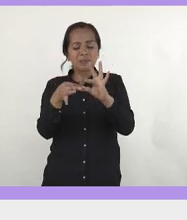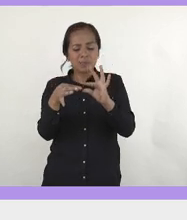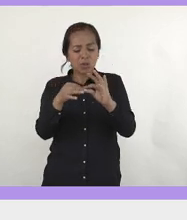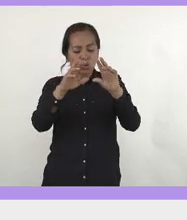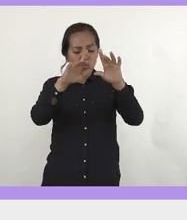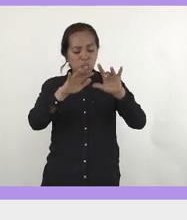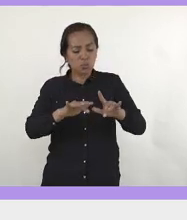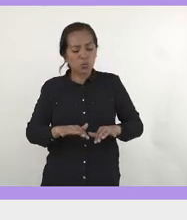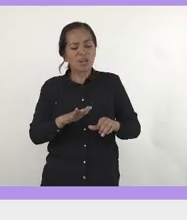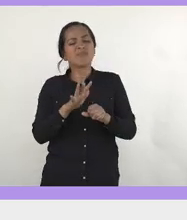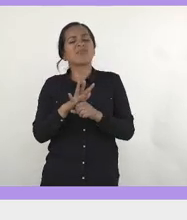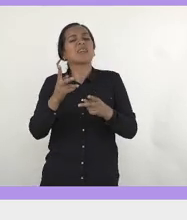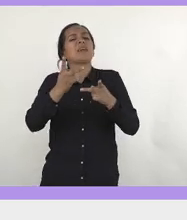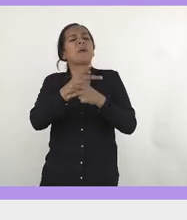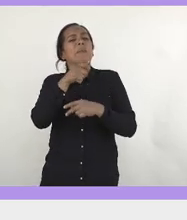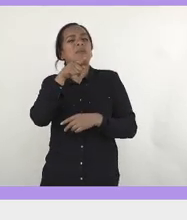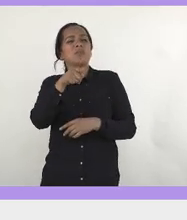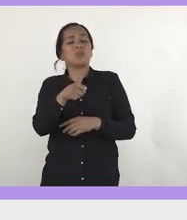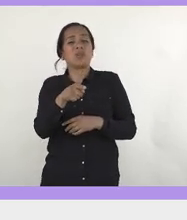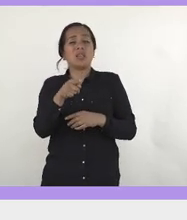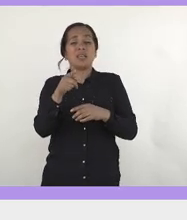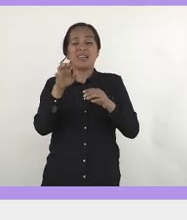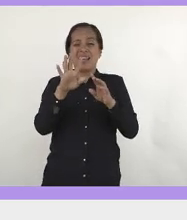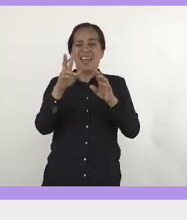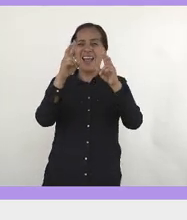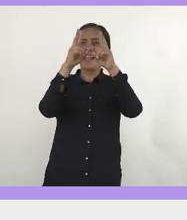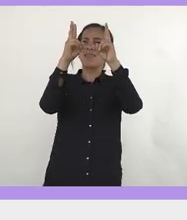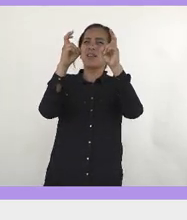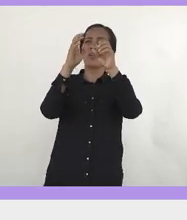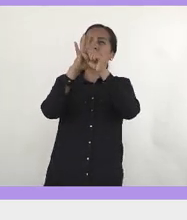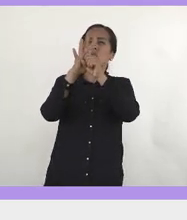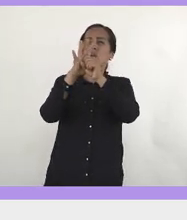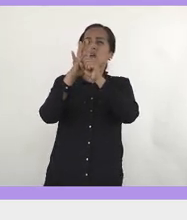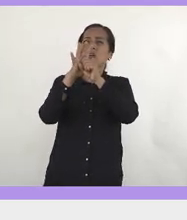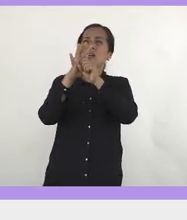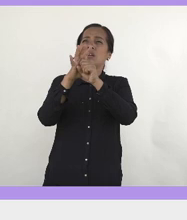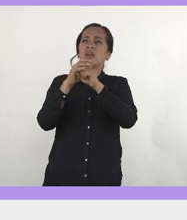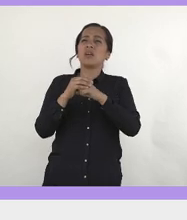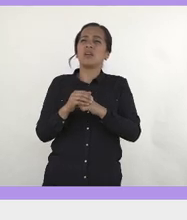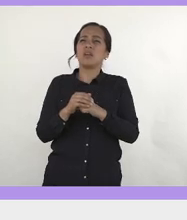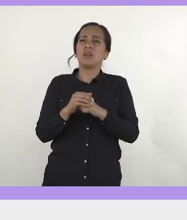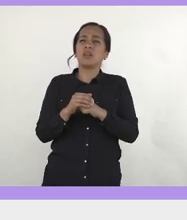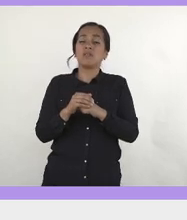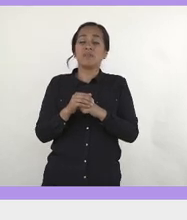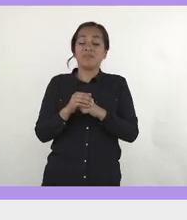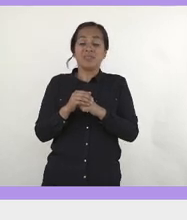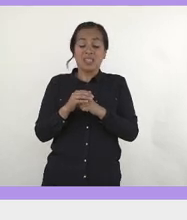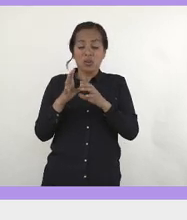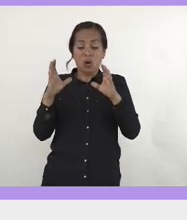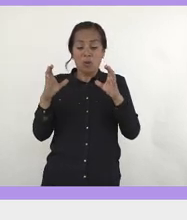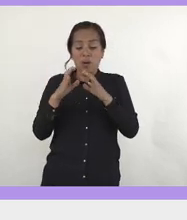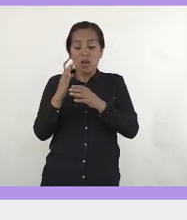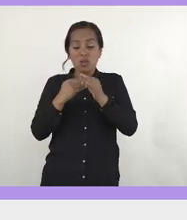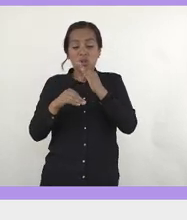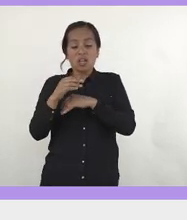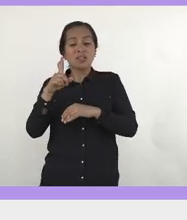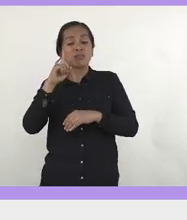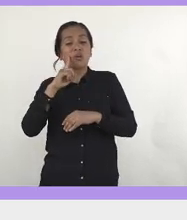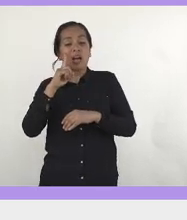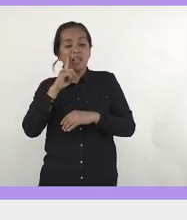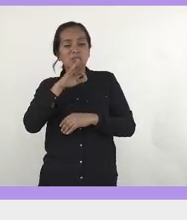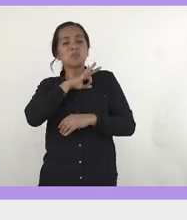la atención fue básicamente el titular que ella le puso, decía, el poder colectivo de las mujeres es capaz de cambiar al mundo, y eso fue como una,